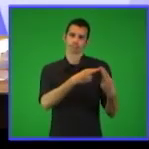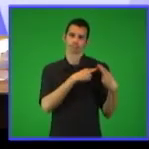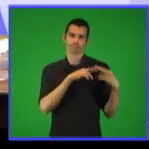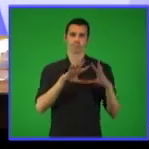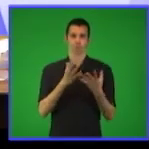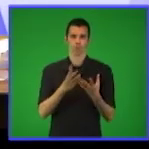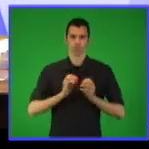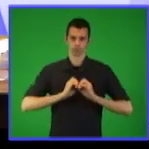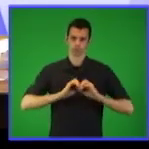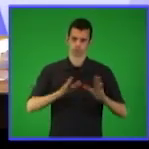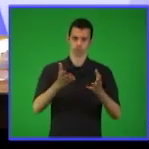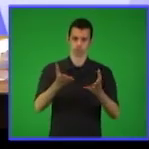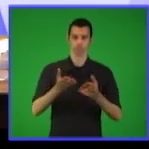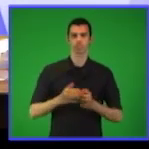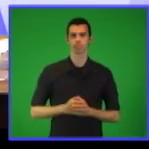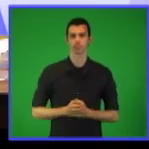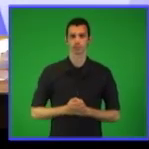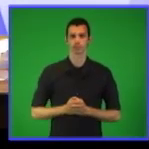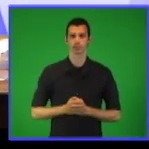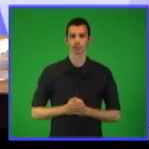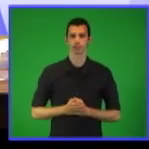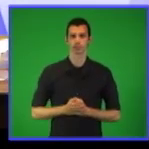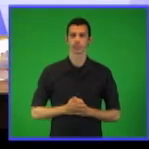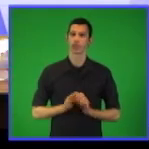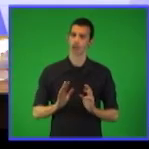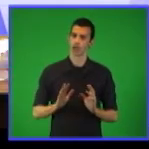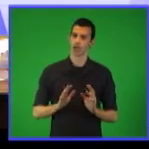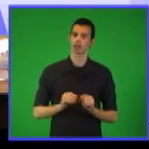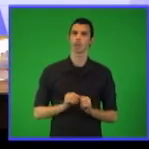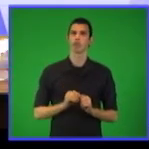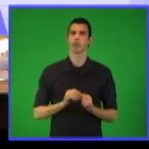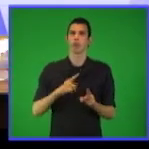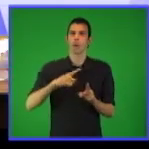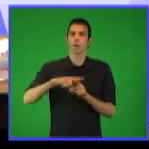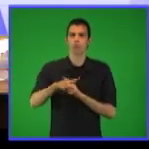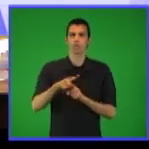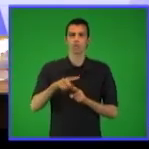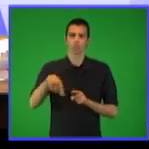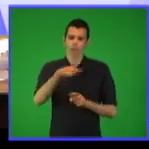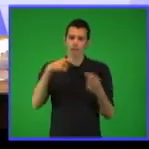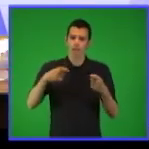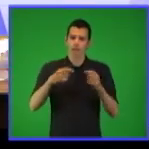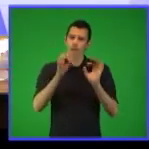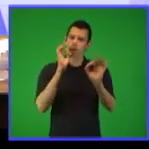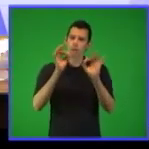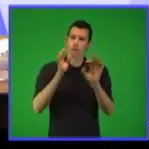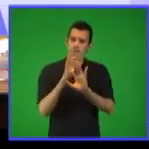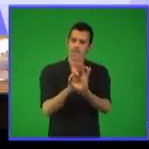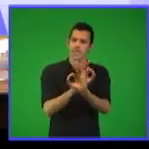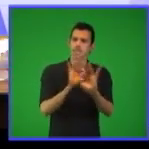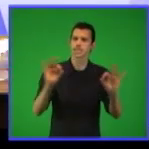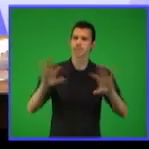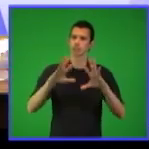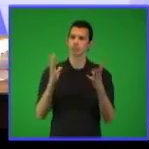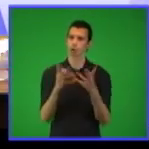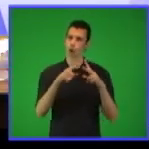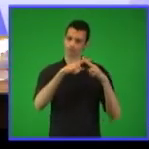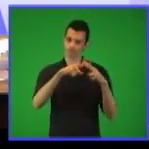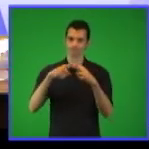responsabilidad con que ustedes cumplan con estas actividades y la calidad con que resuelvan las tareas